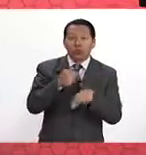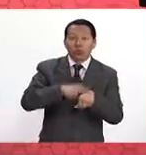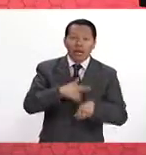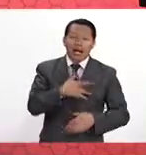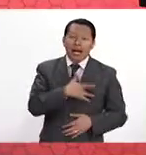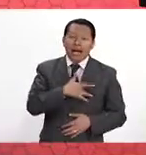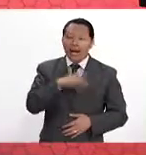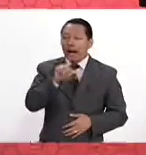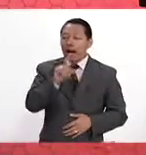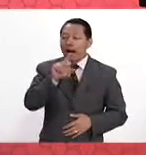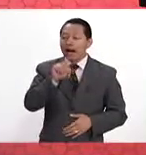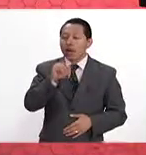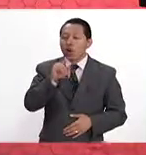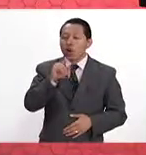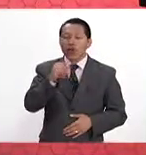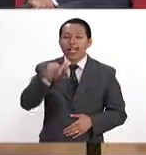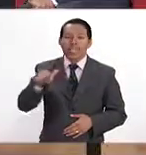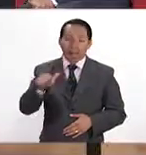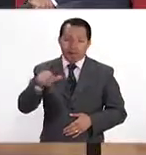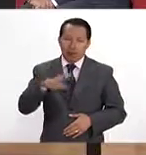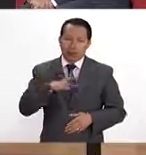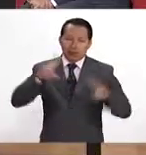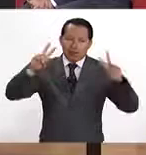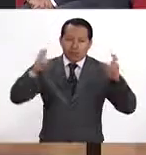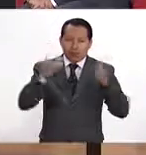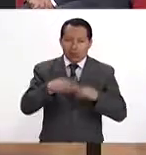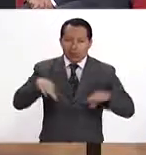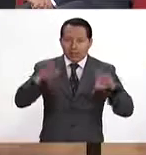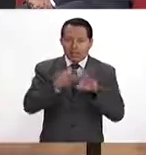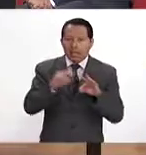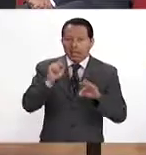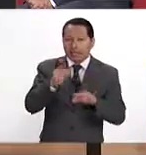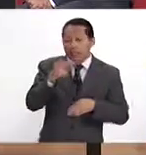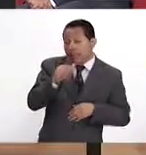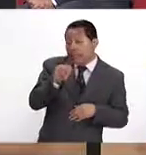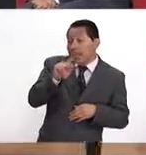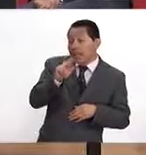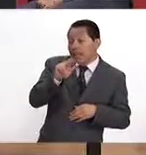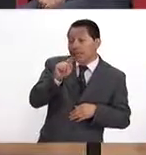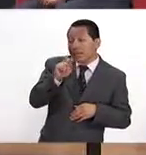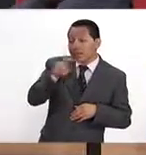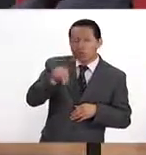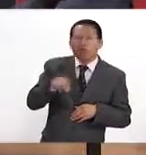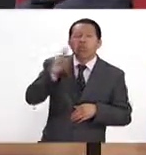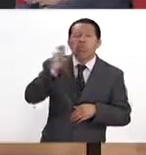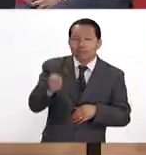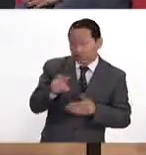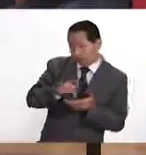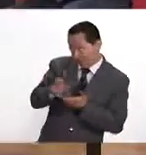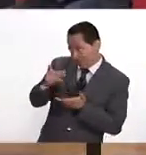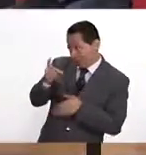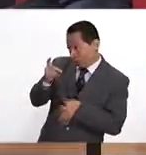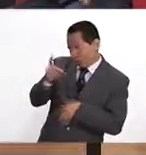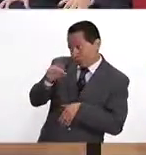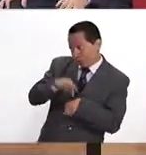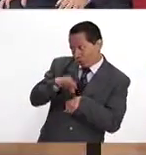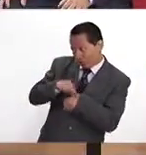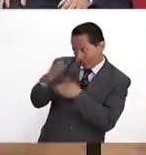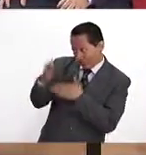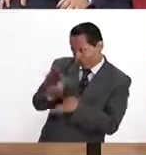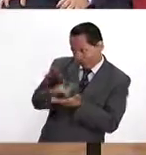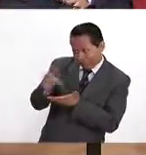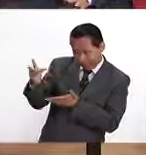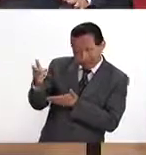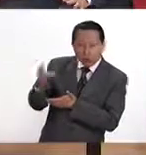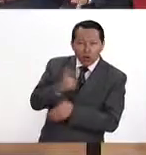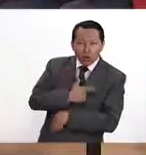Con ella hablaremos de un tema muy importante, la hipertensión. Gracias doctora por estar con nosotros a mí, cual un placer. bueno, pues primero